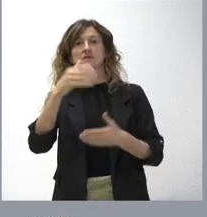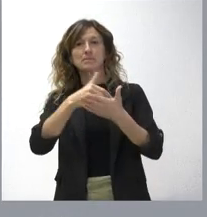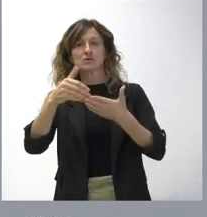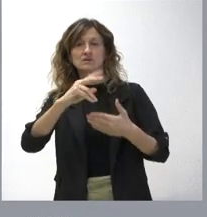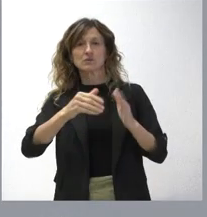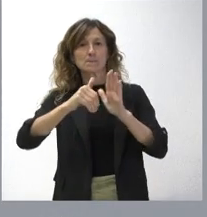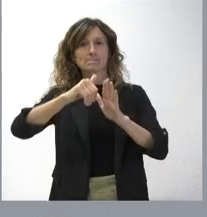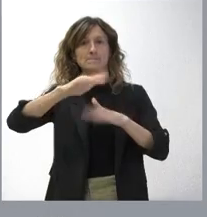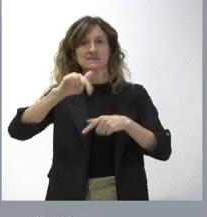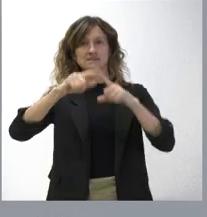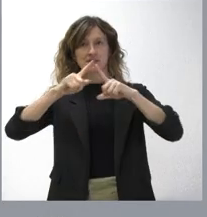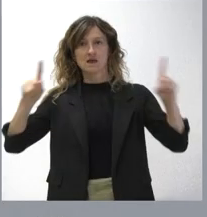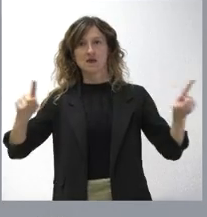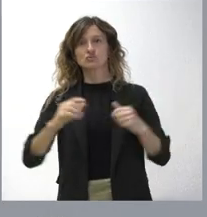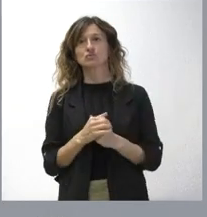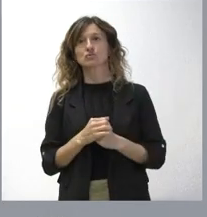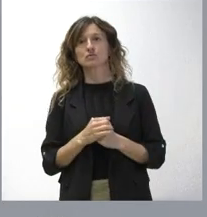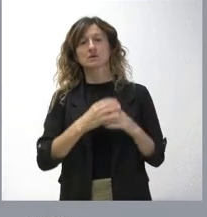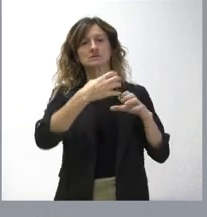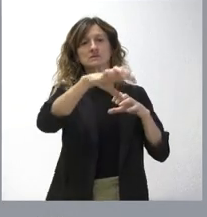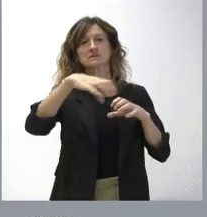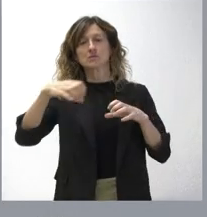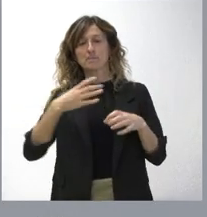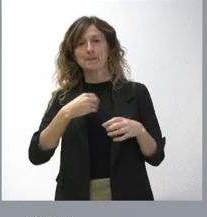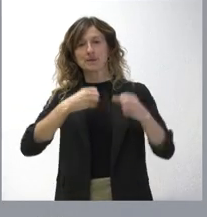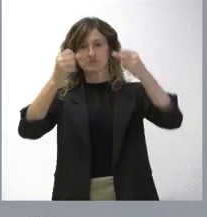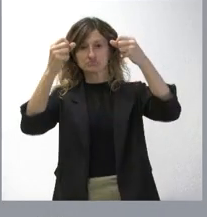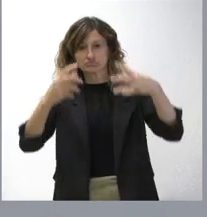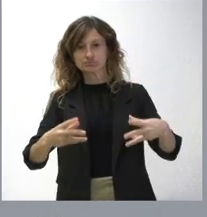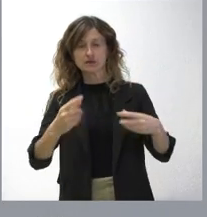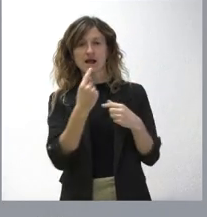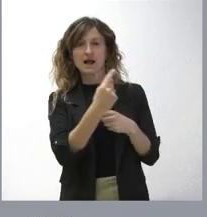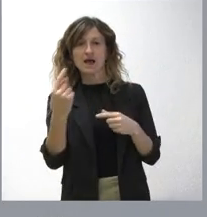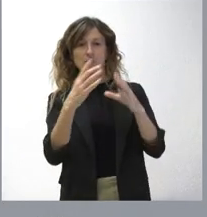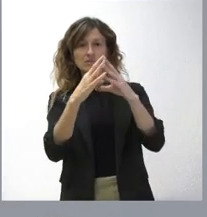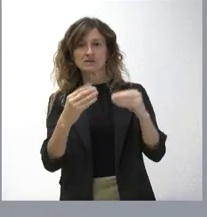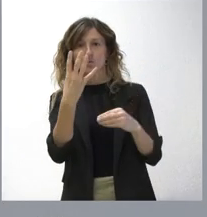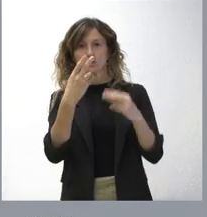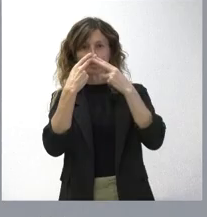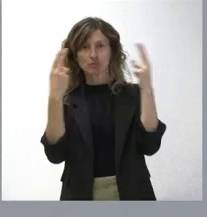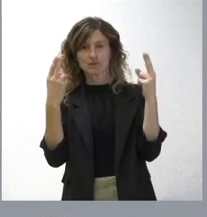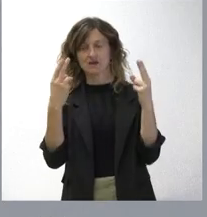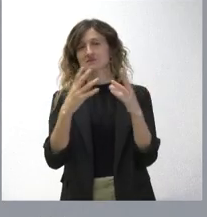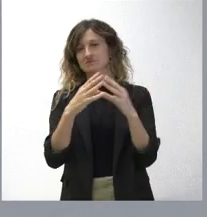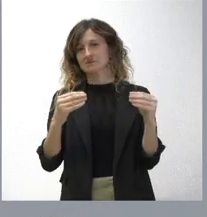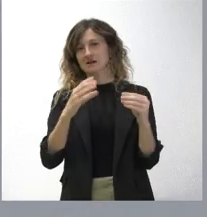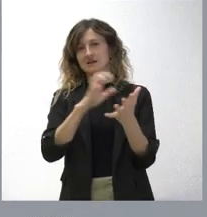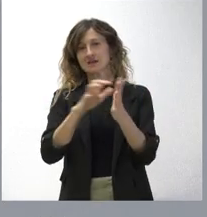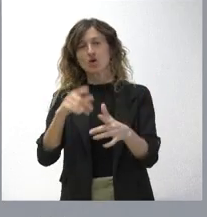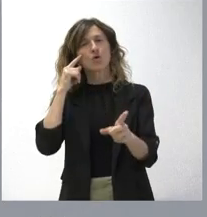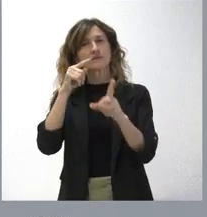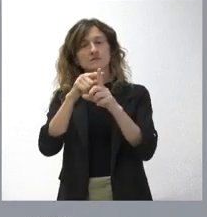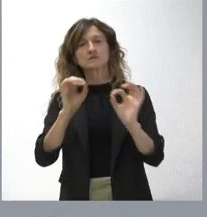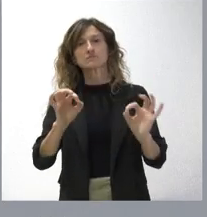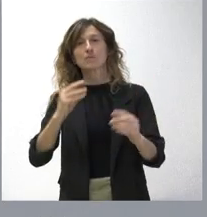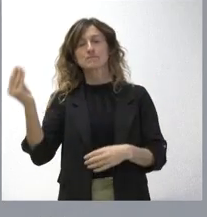en este ejercicio. La distribución la tienen ustedes en la documentación que corresponden a cada una de las cuatro universidades públicas de Castilla y León y tienen como objetivo básico